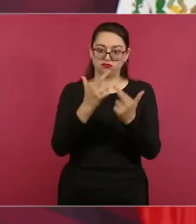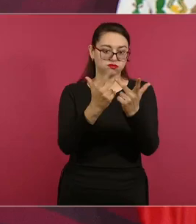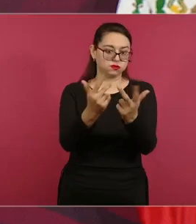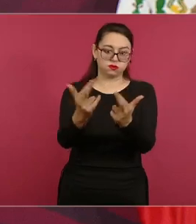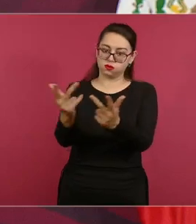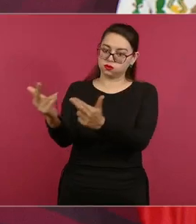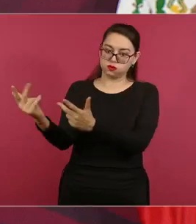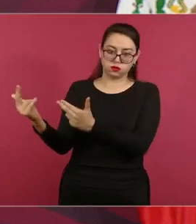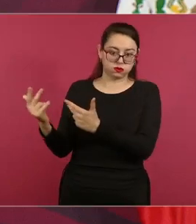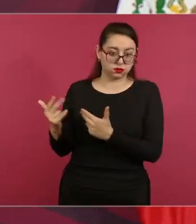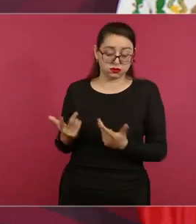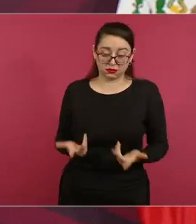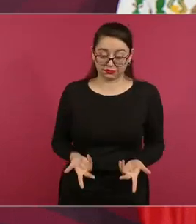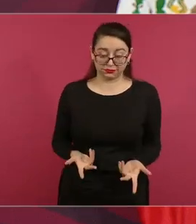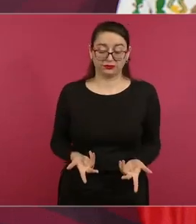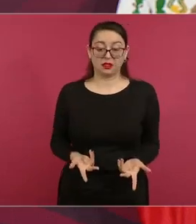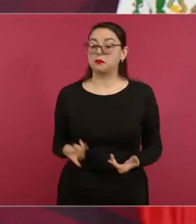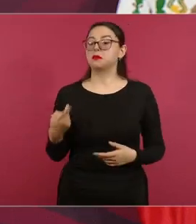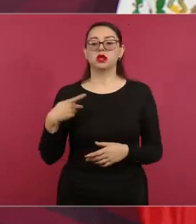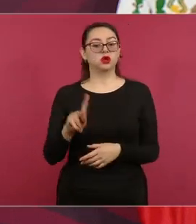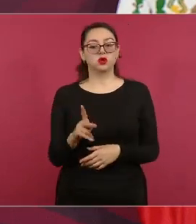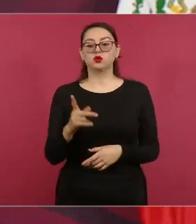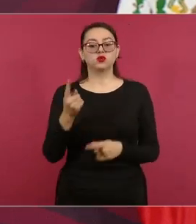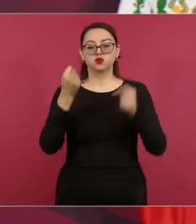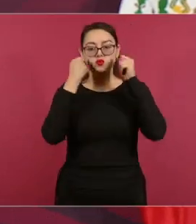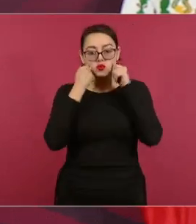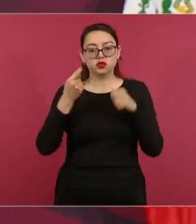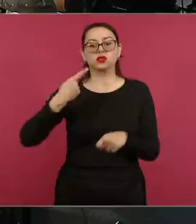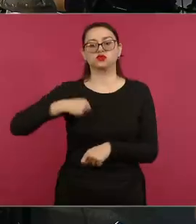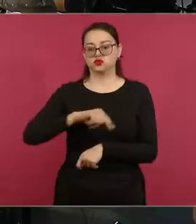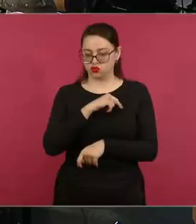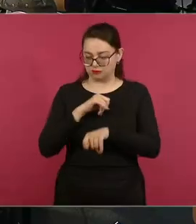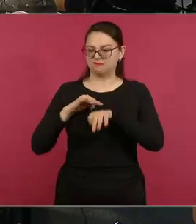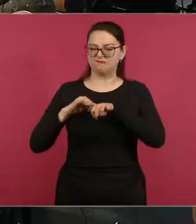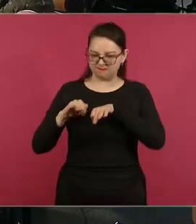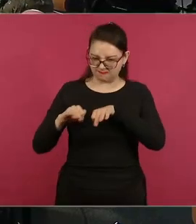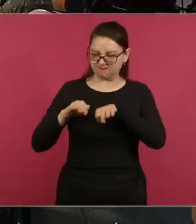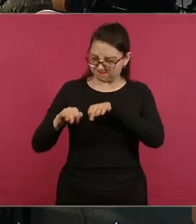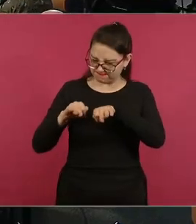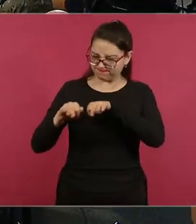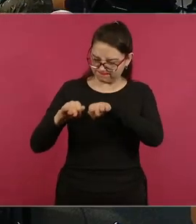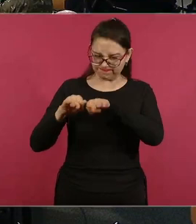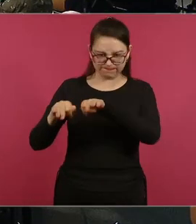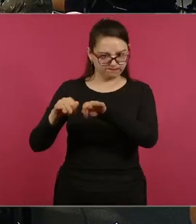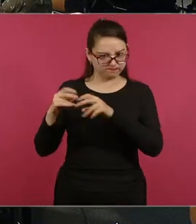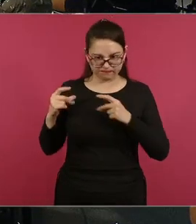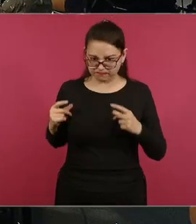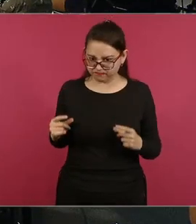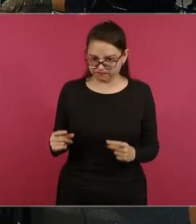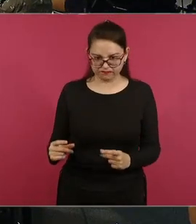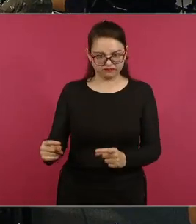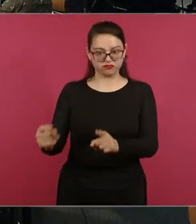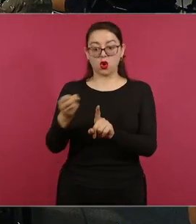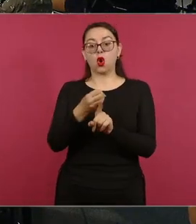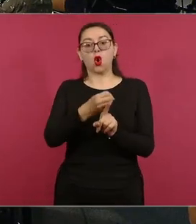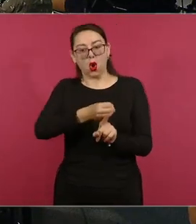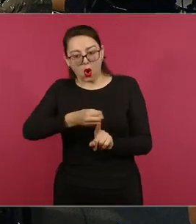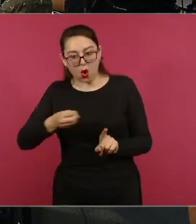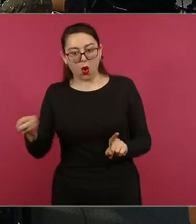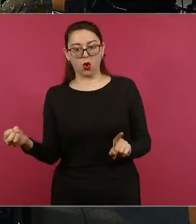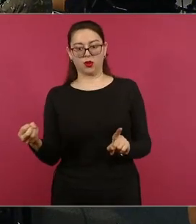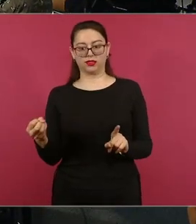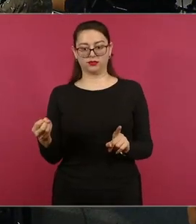pero estamos trabajando. Esa es una organización, ninguna otra organización,